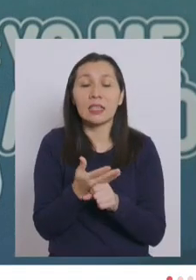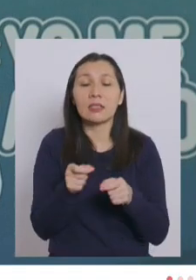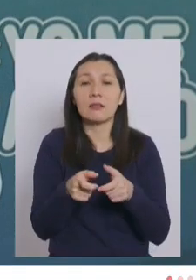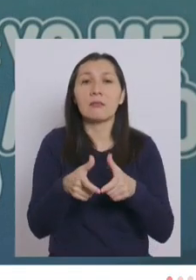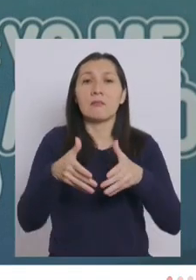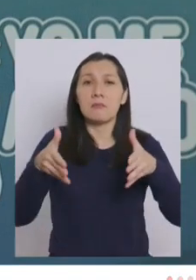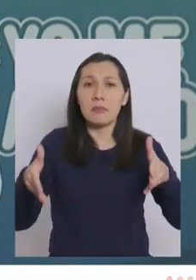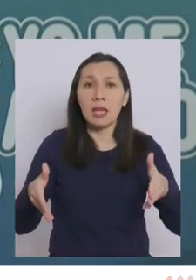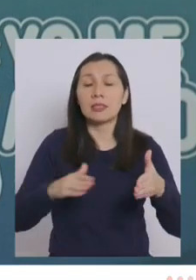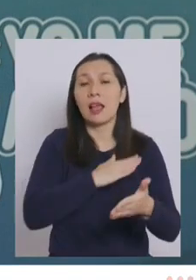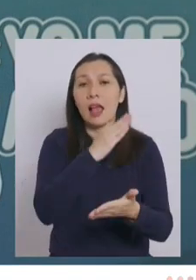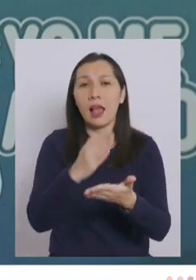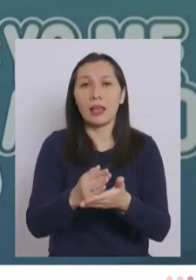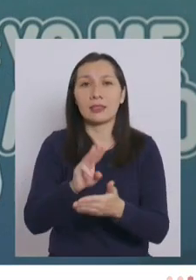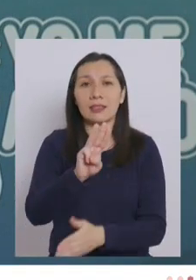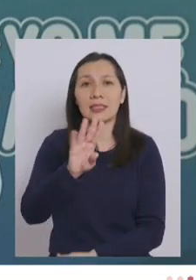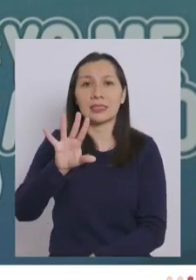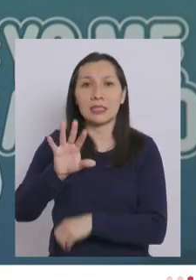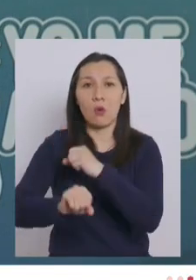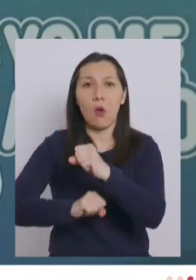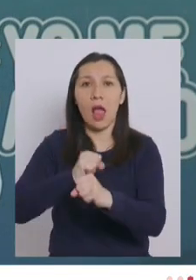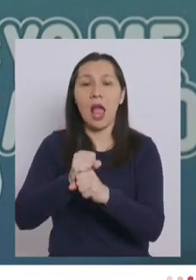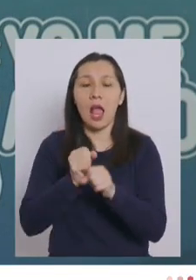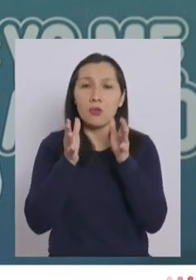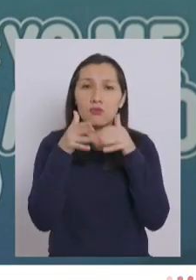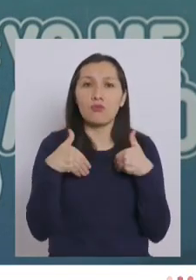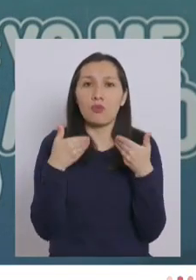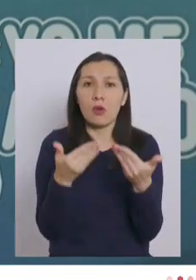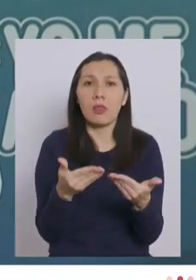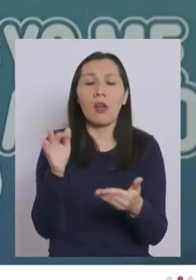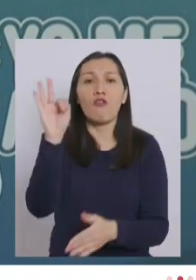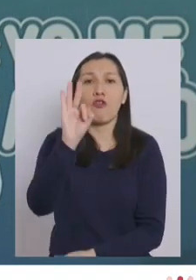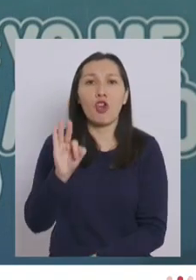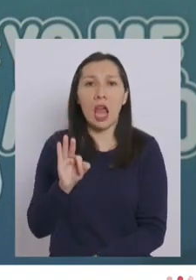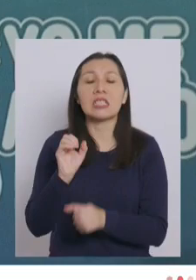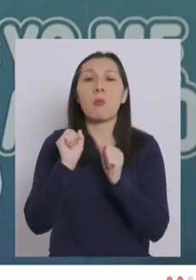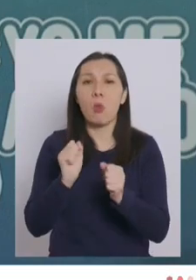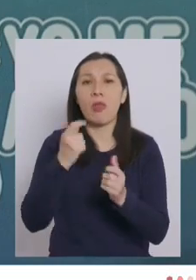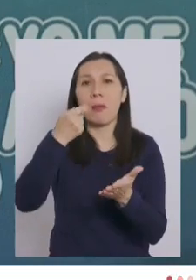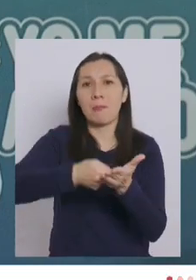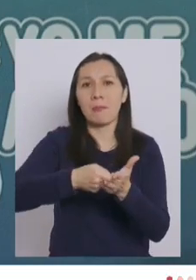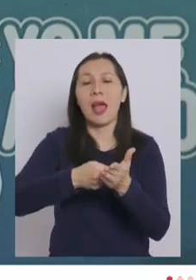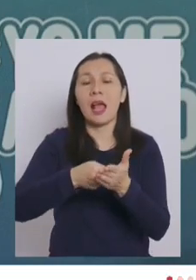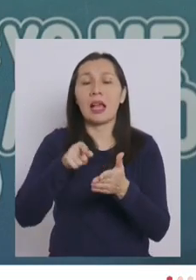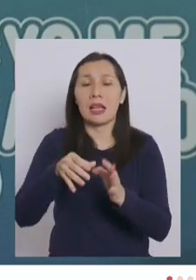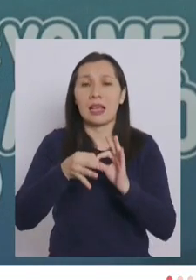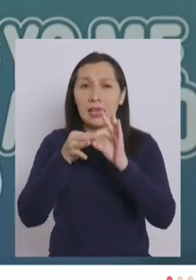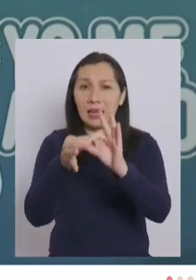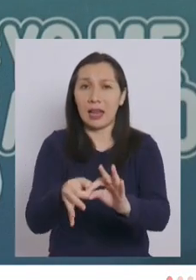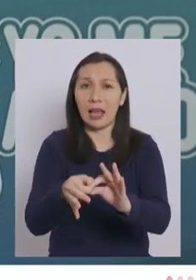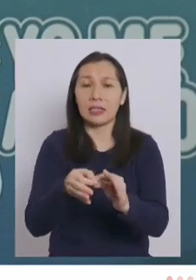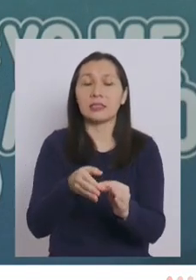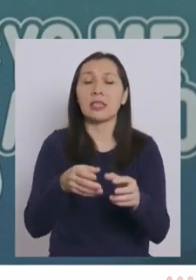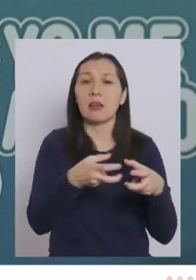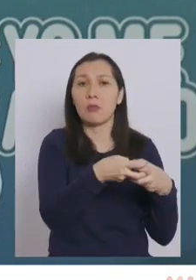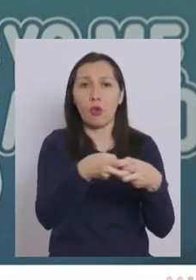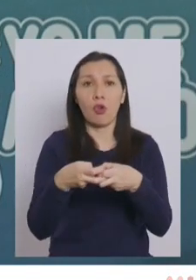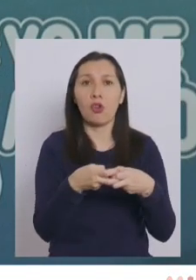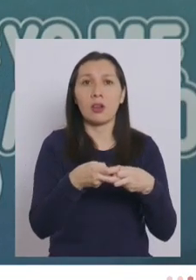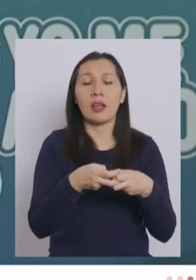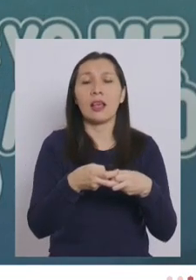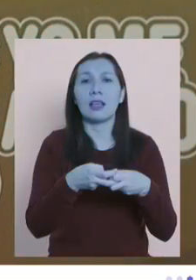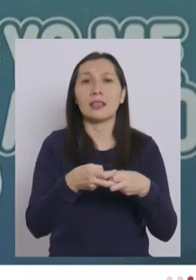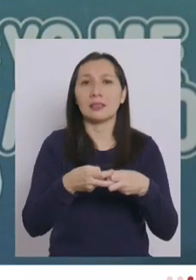amplía hasta los 35 años de edad por FONASA. Gracias a la colaboración del Colegio de